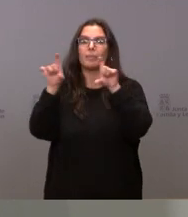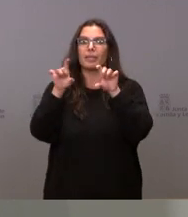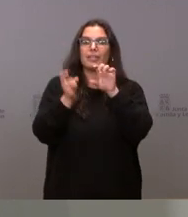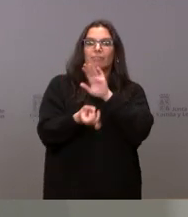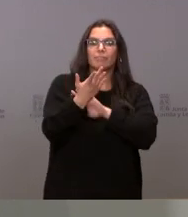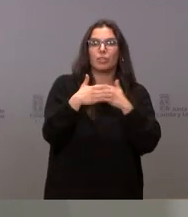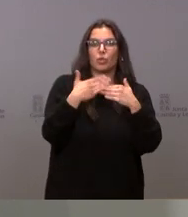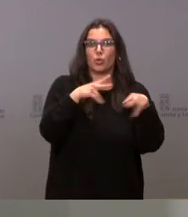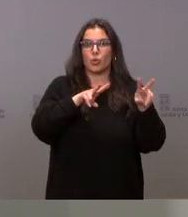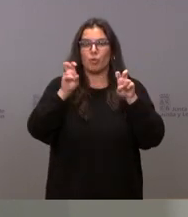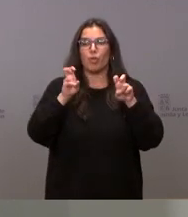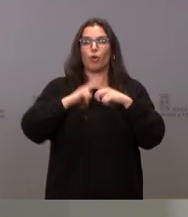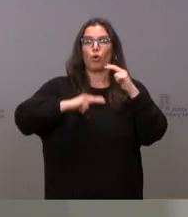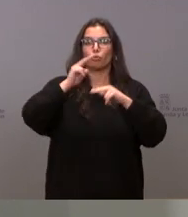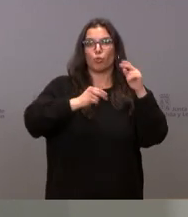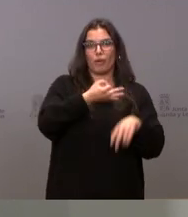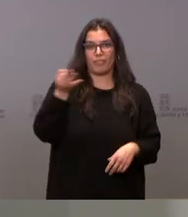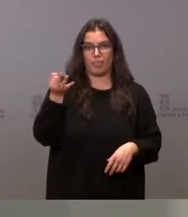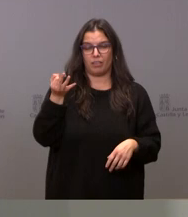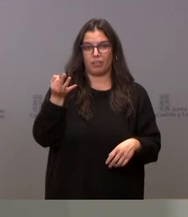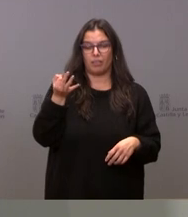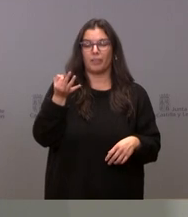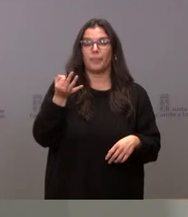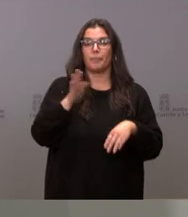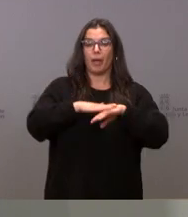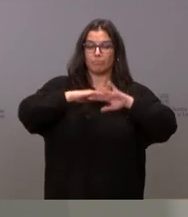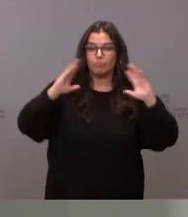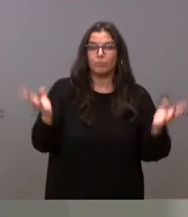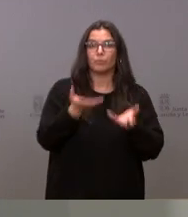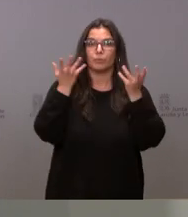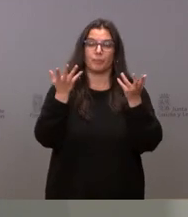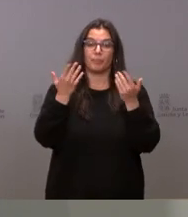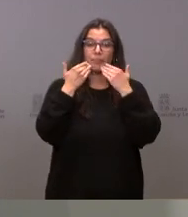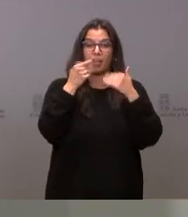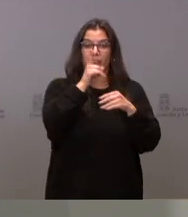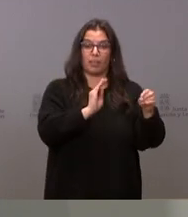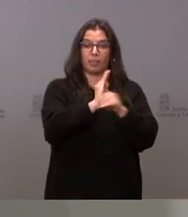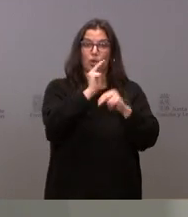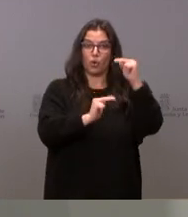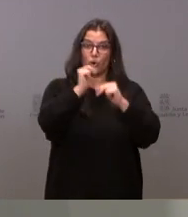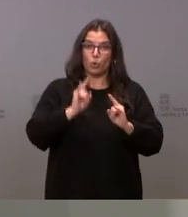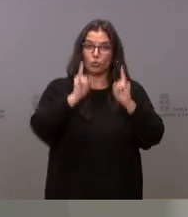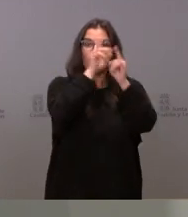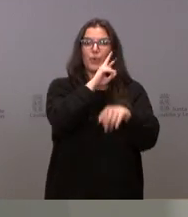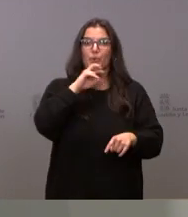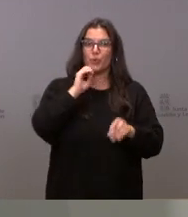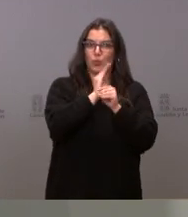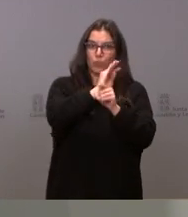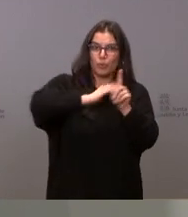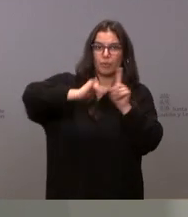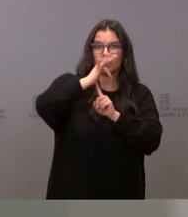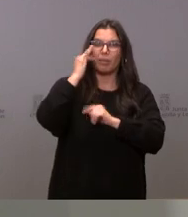construcción eficiente para potenciar a través suyo la construcción sostenible y